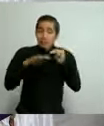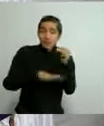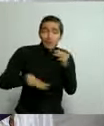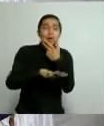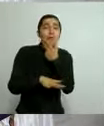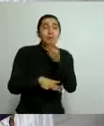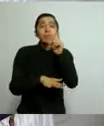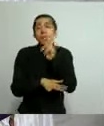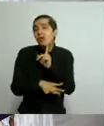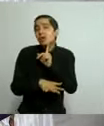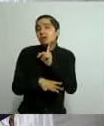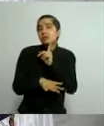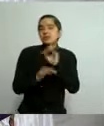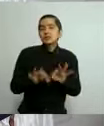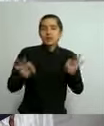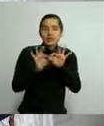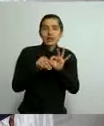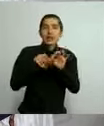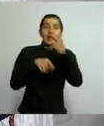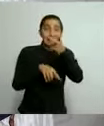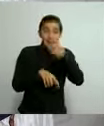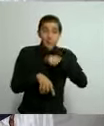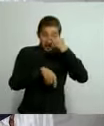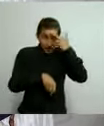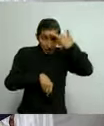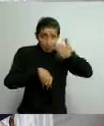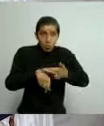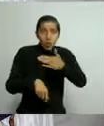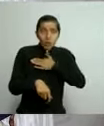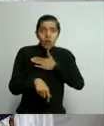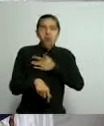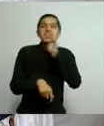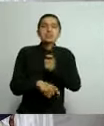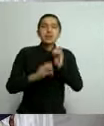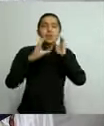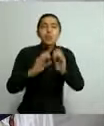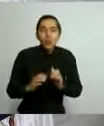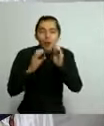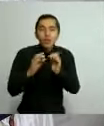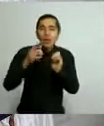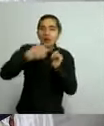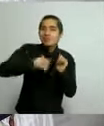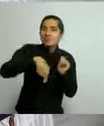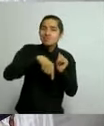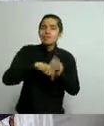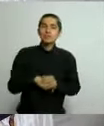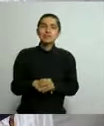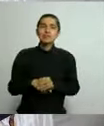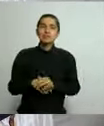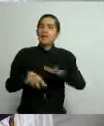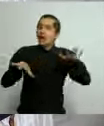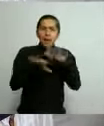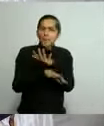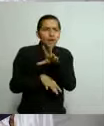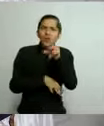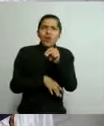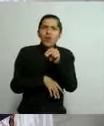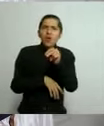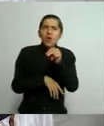y de los michoacanos y mi responsabilidad es cuidarlos. ¿Qué no cambiará en esta nueva etapa?